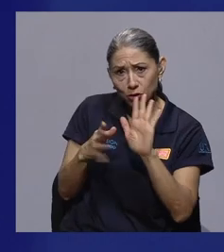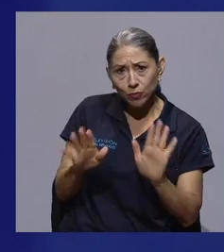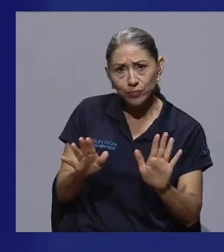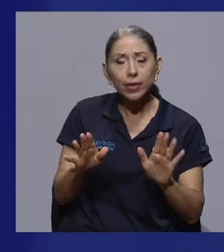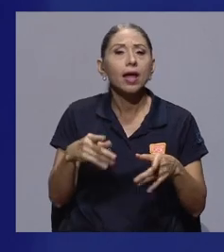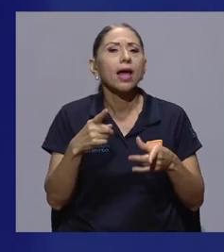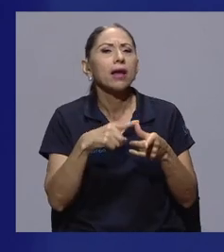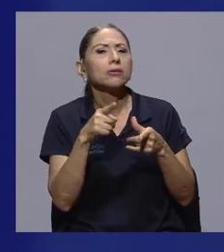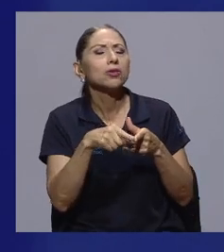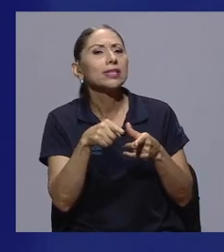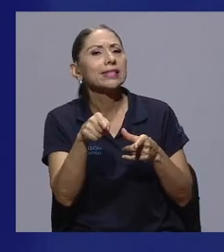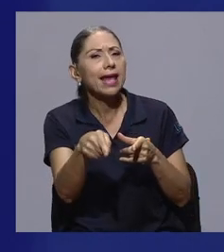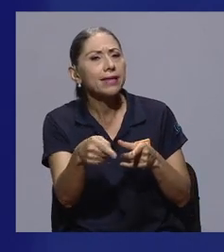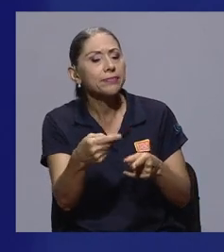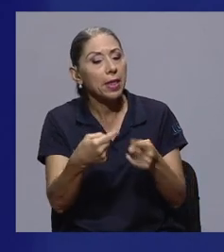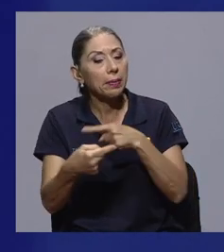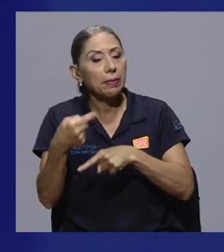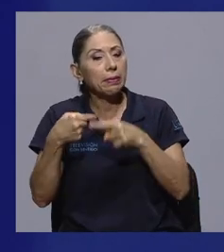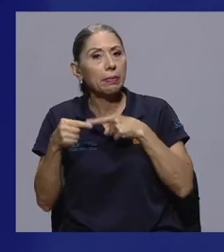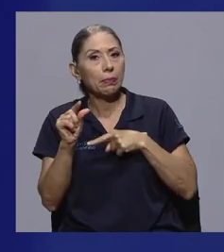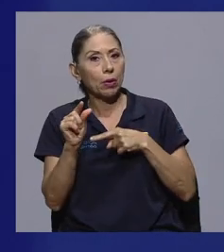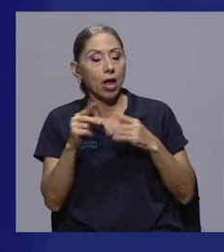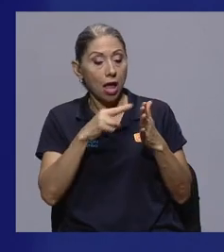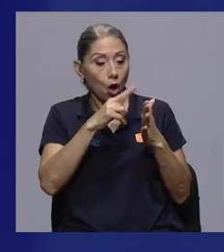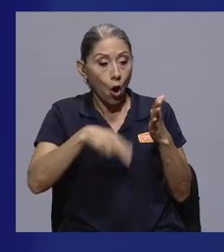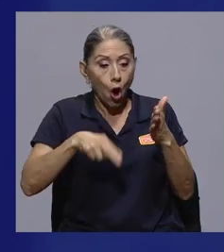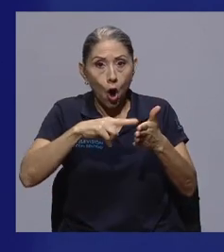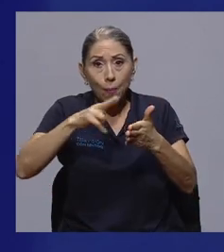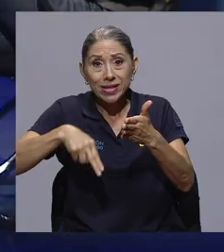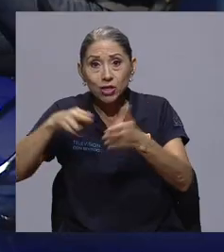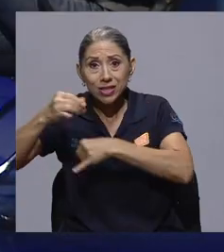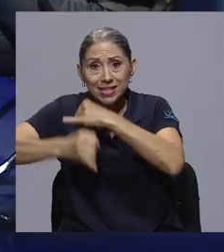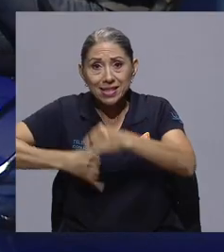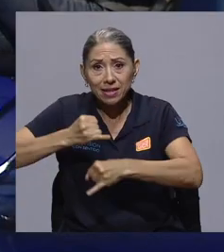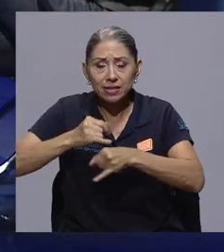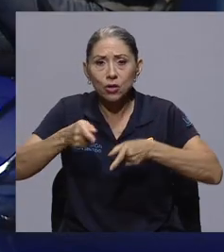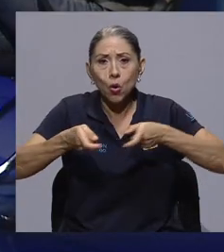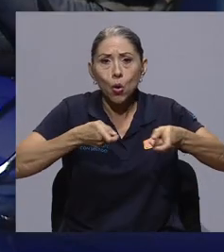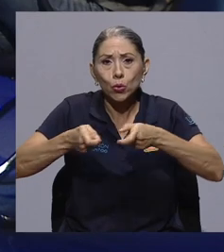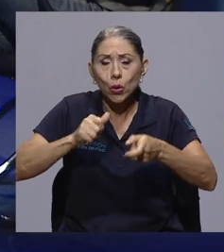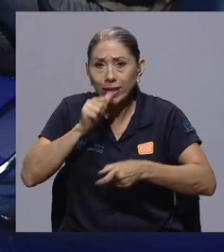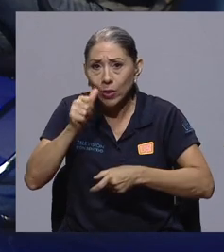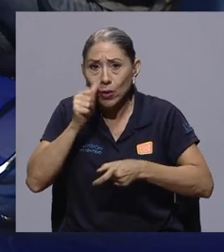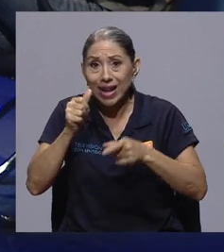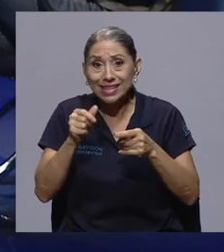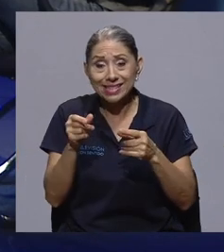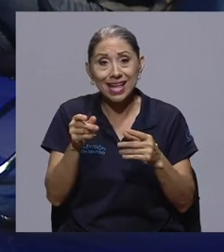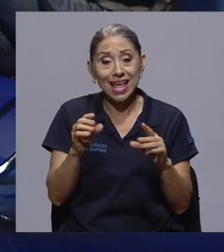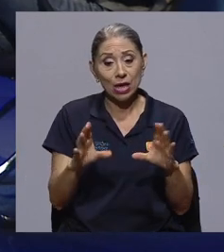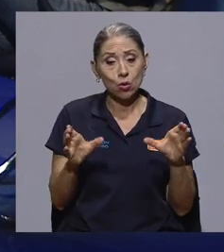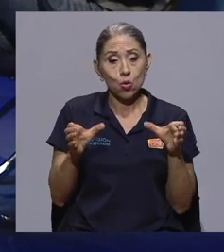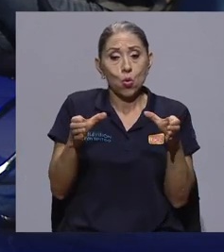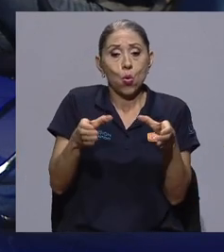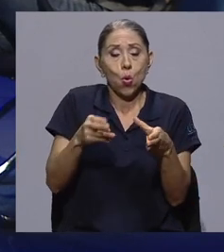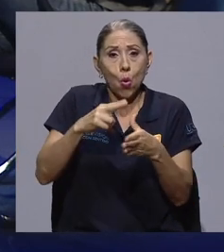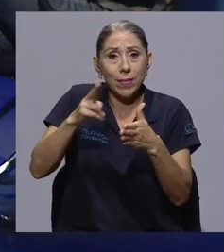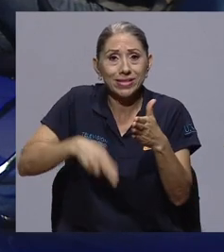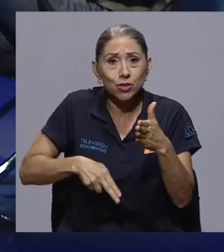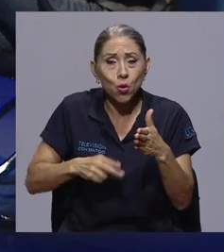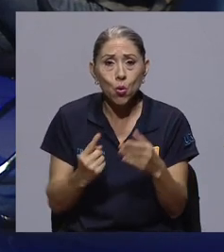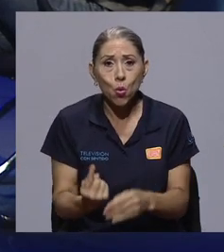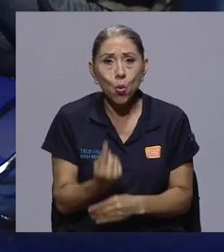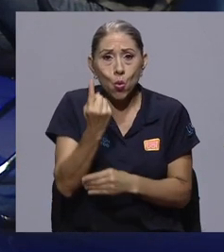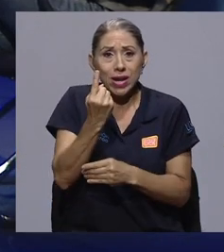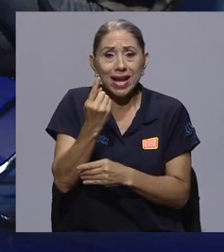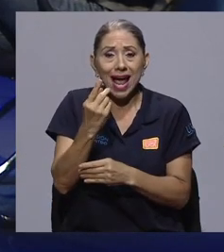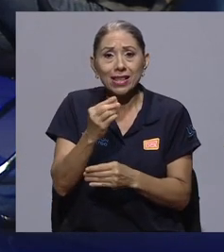aquí me devuelvo un poco porque, finalmente, en las convenciones internacionales de control de drogas, específicamente la Convención Única sobre